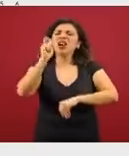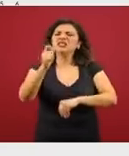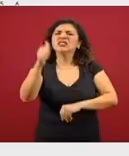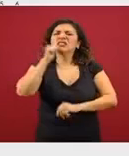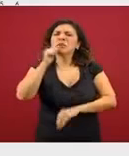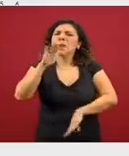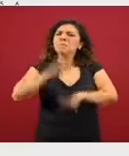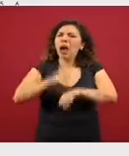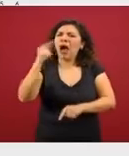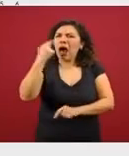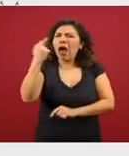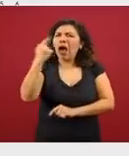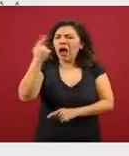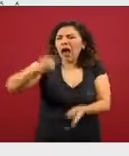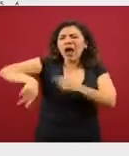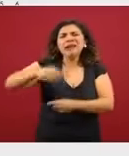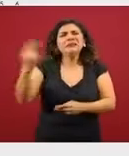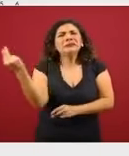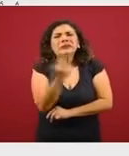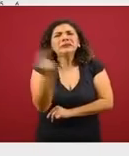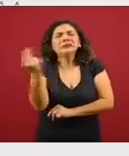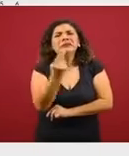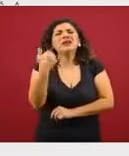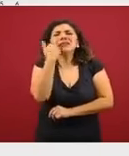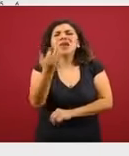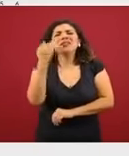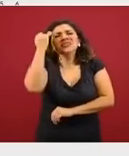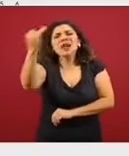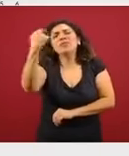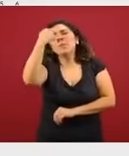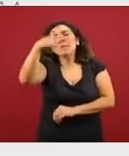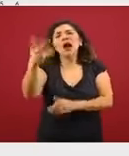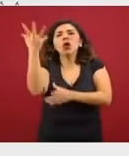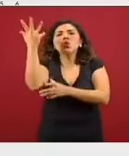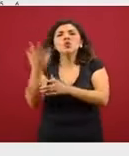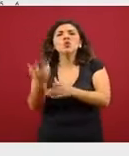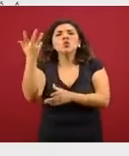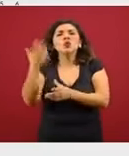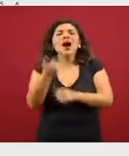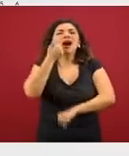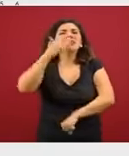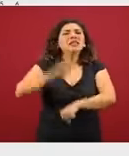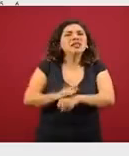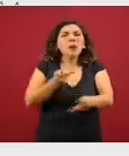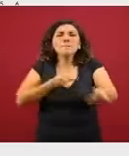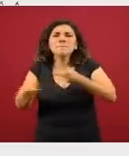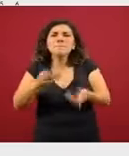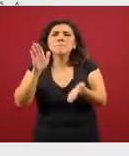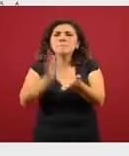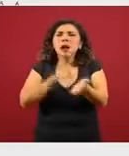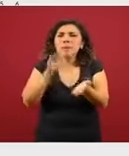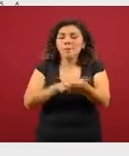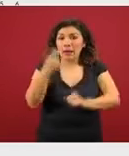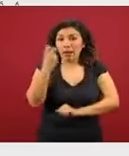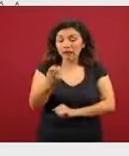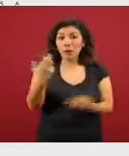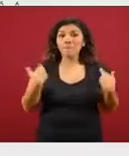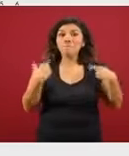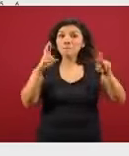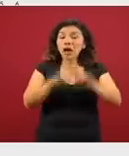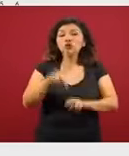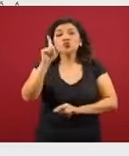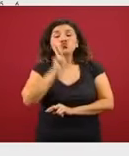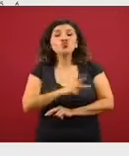solicitado el magisterio es tener tiempo para la descarga administrativa. Los maestros y las